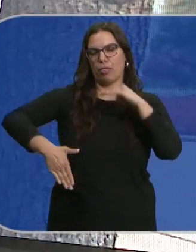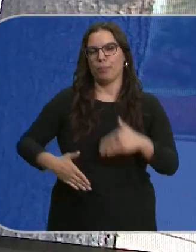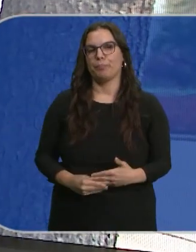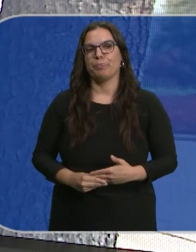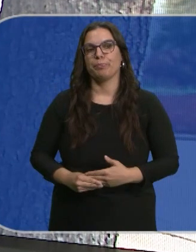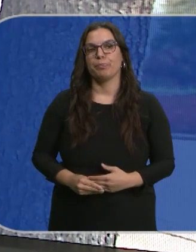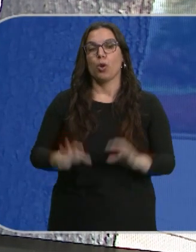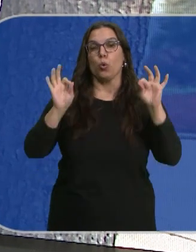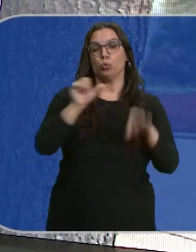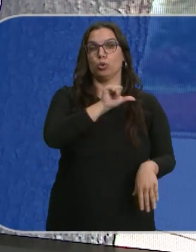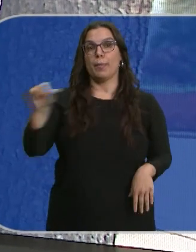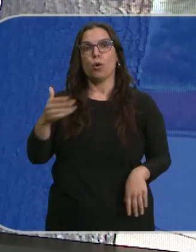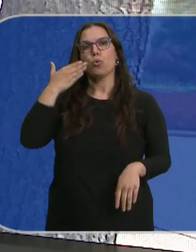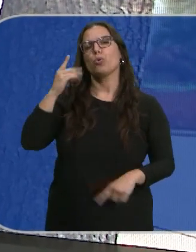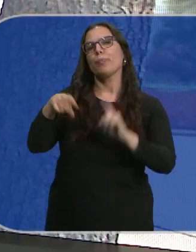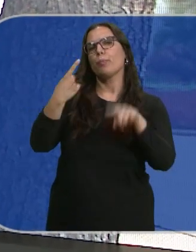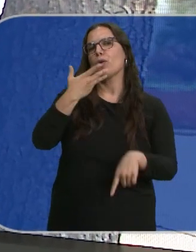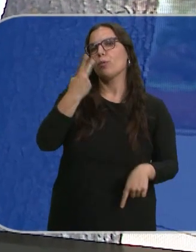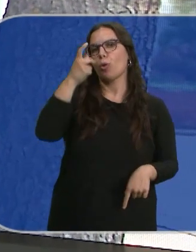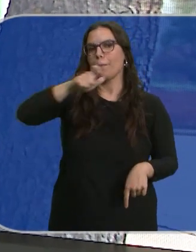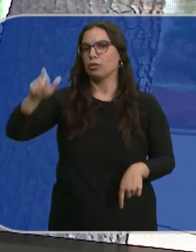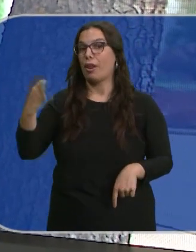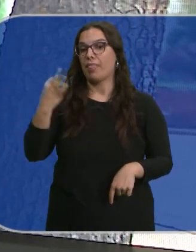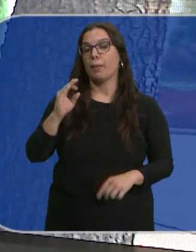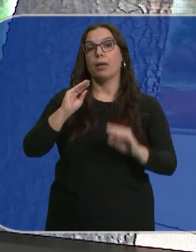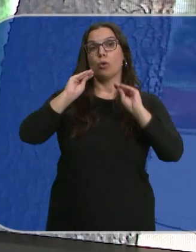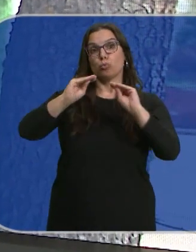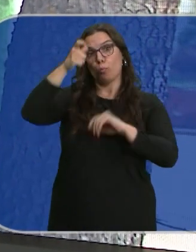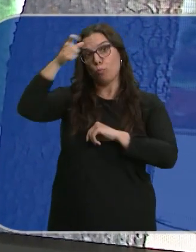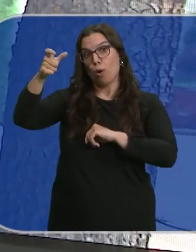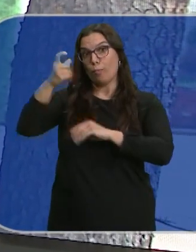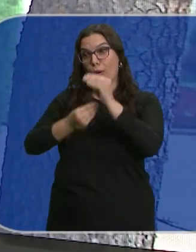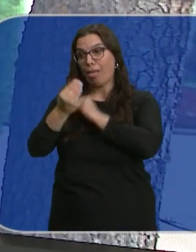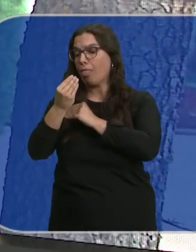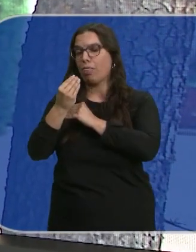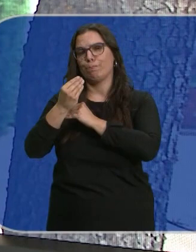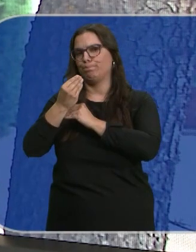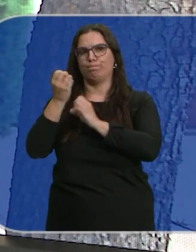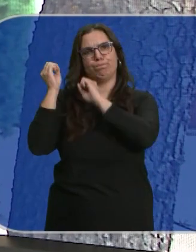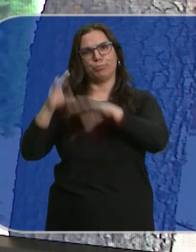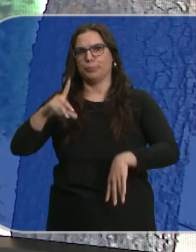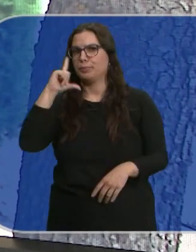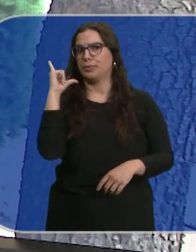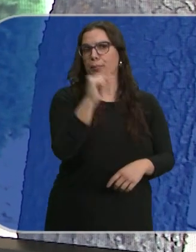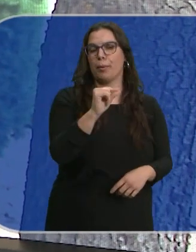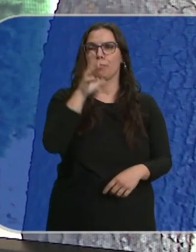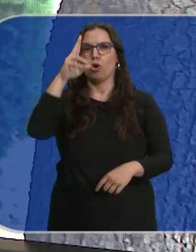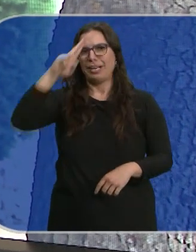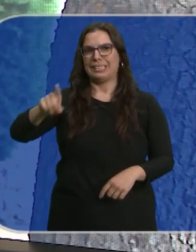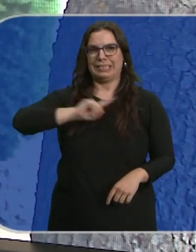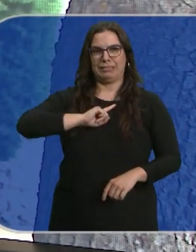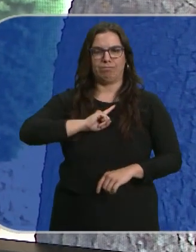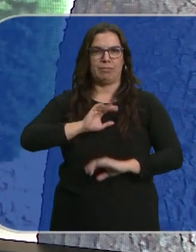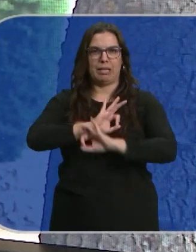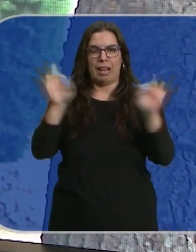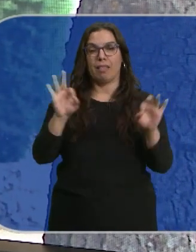En plena Semana del Orgullo conoceremos el caso de dos personas que han tenido que abandonar el pueblo en el que nacieron por miedo a que no respeten su orientación sexual.